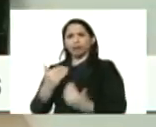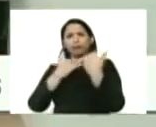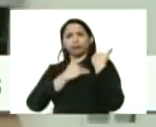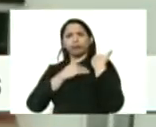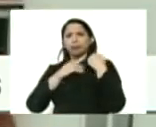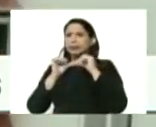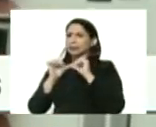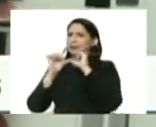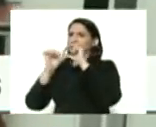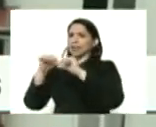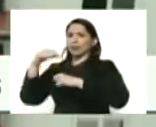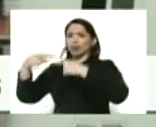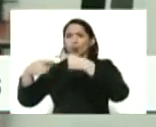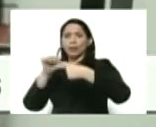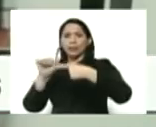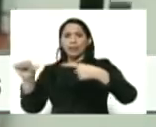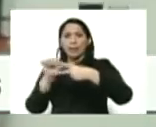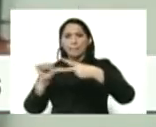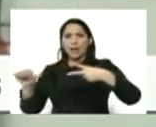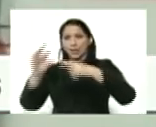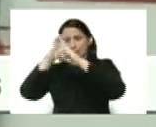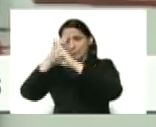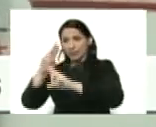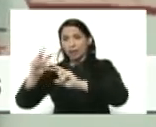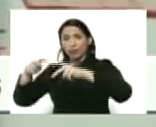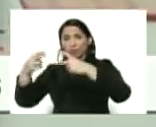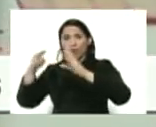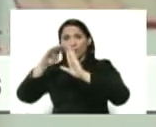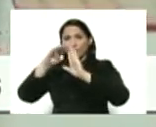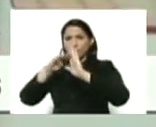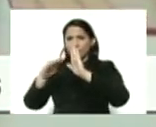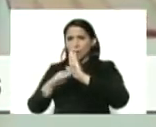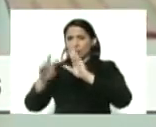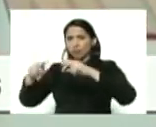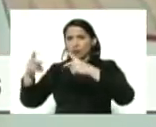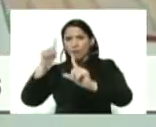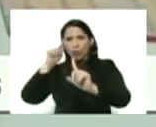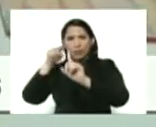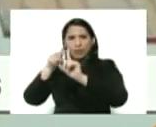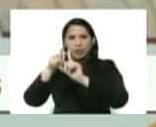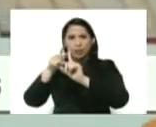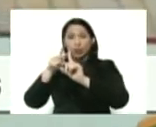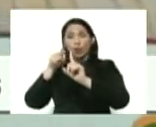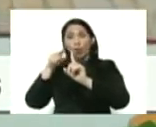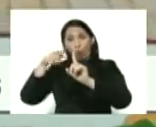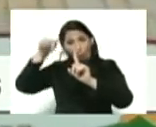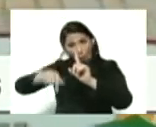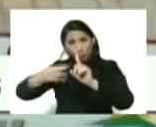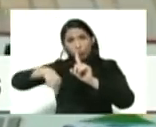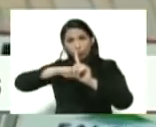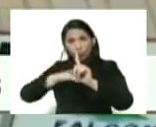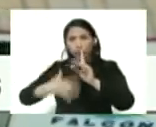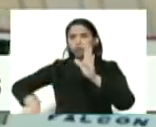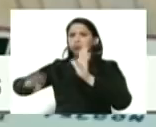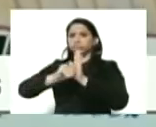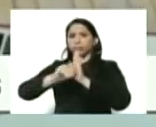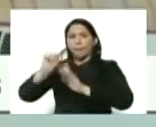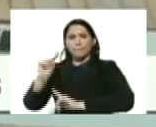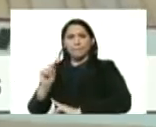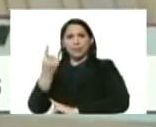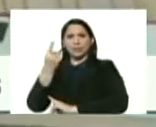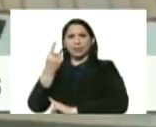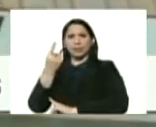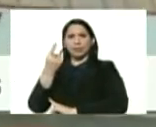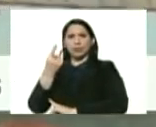cada semana cumpliendo con nuevas metas, con nuevos hitos y por eso hoy lo ratificamos como principio fundamental que ha